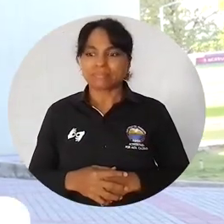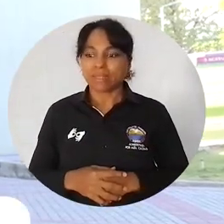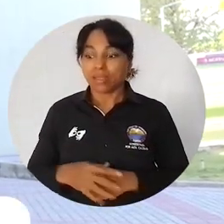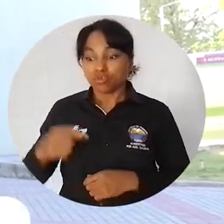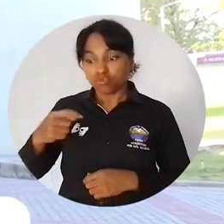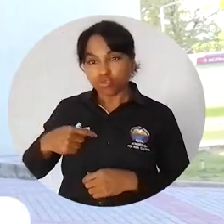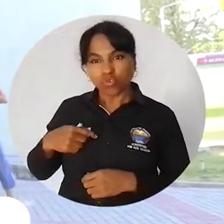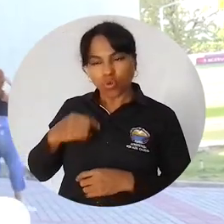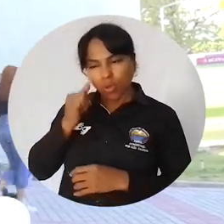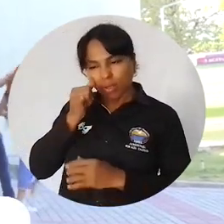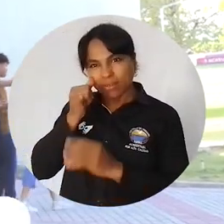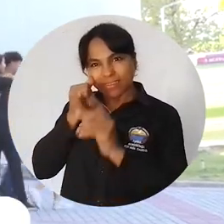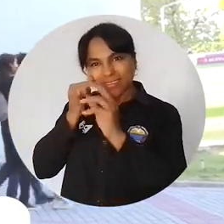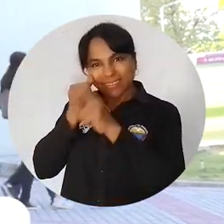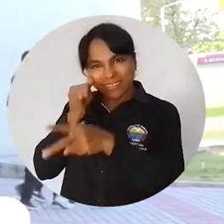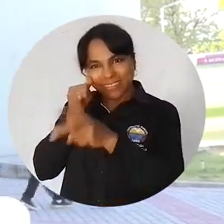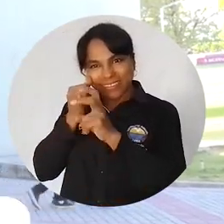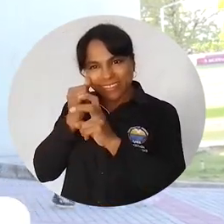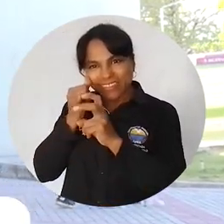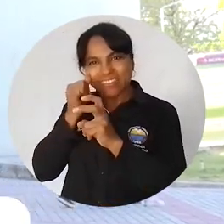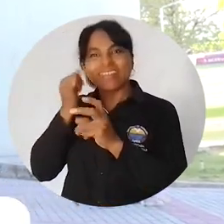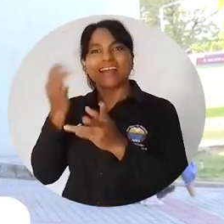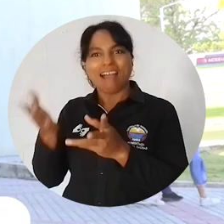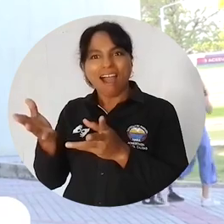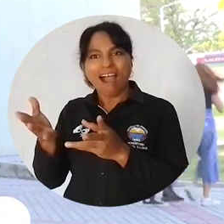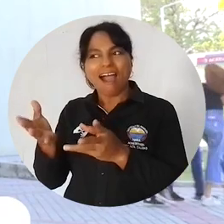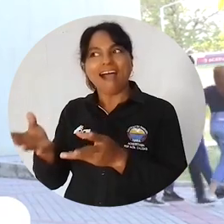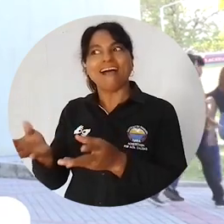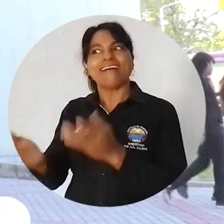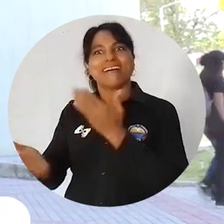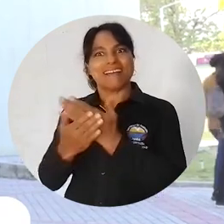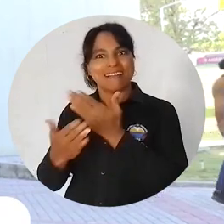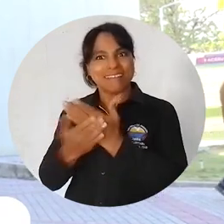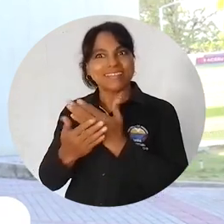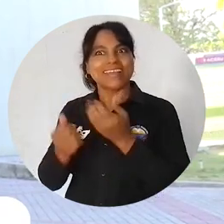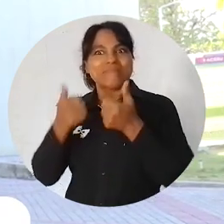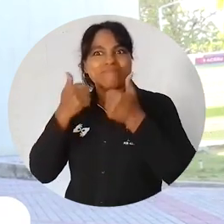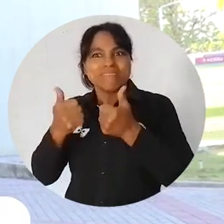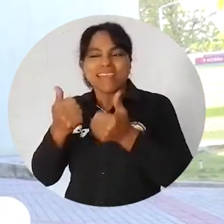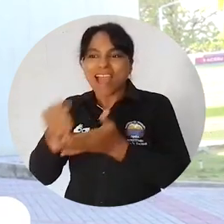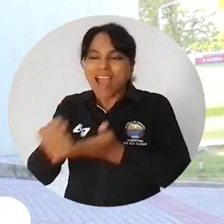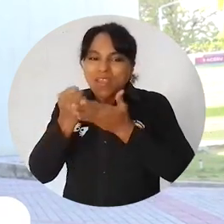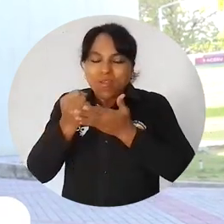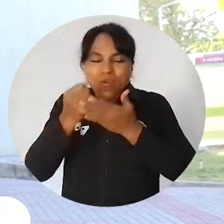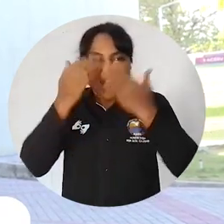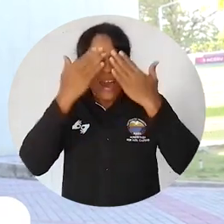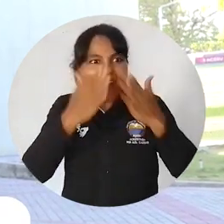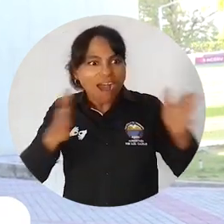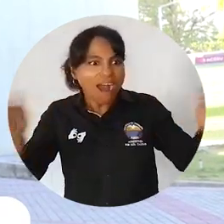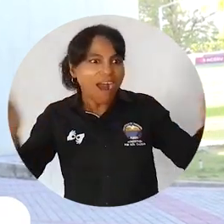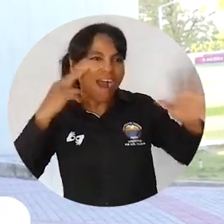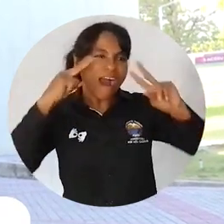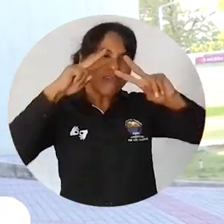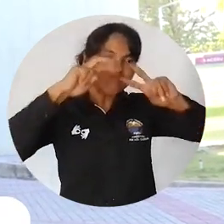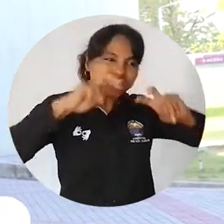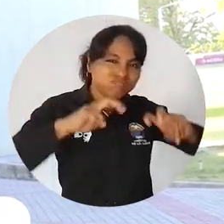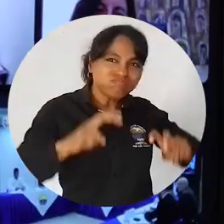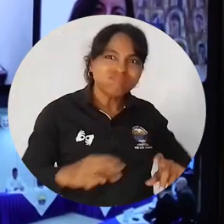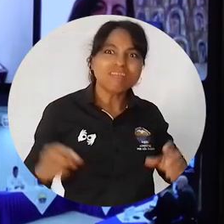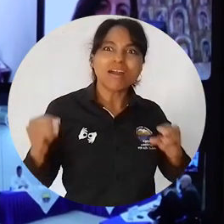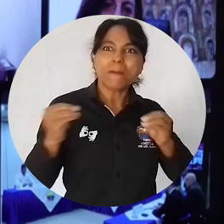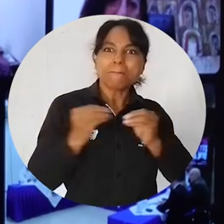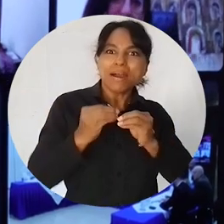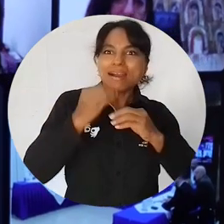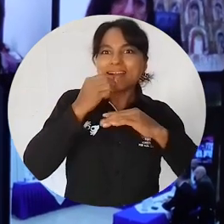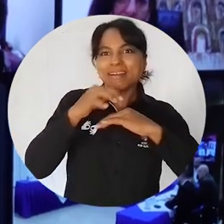noticia, sobre todo como ingenieros civiles, por lo que nos abre un campo laboral más amplio en cuanto a investigaciones y todo lo que tiene que ver con el mar.